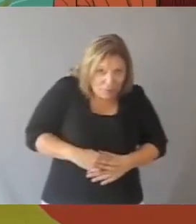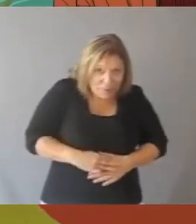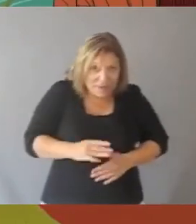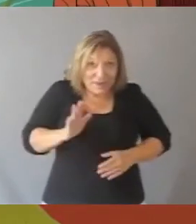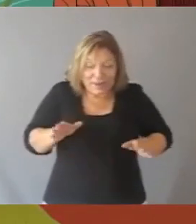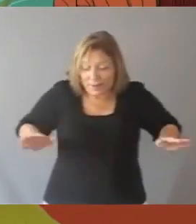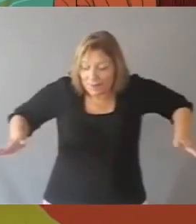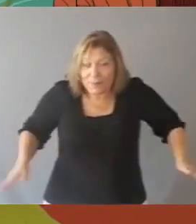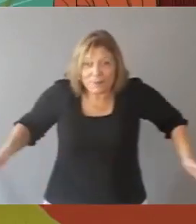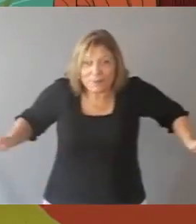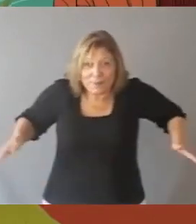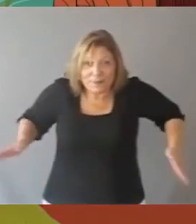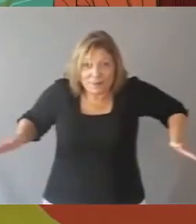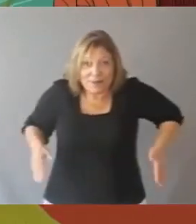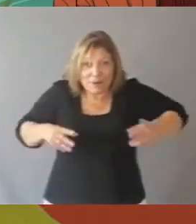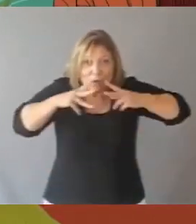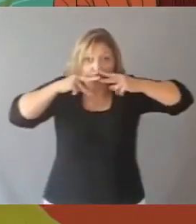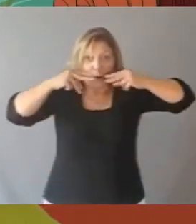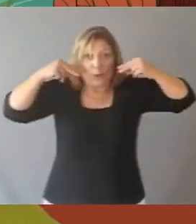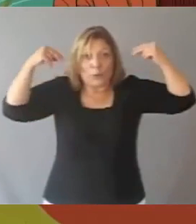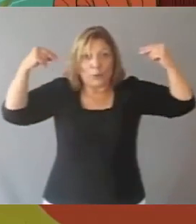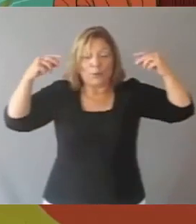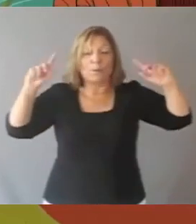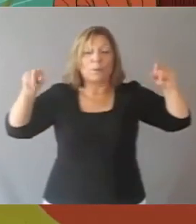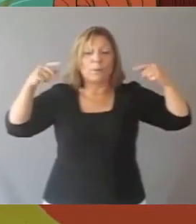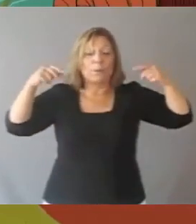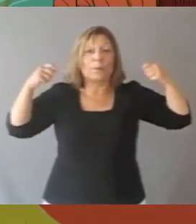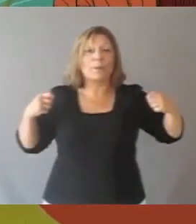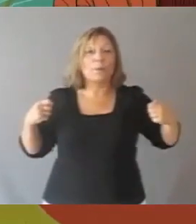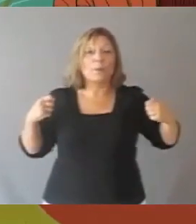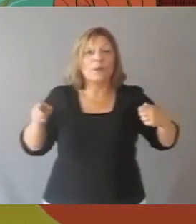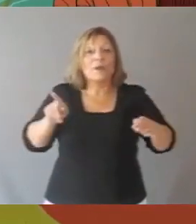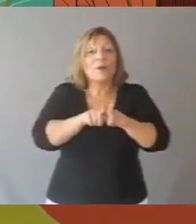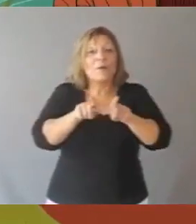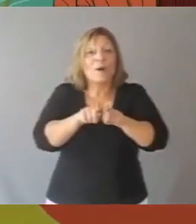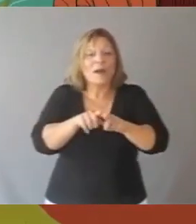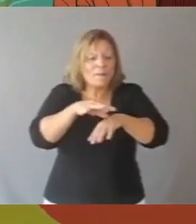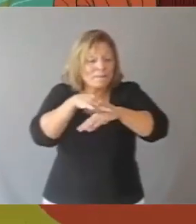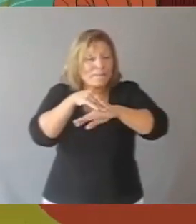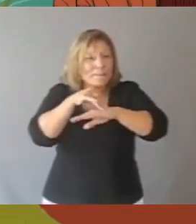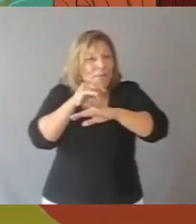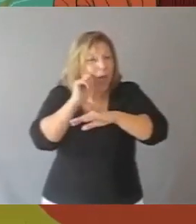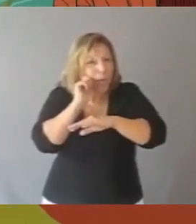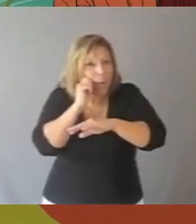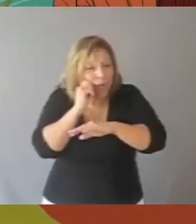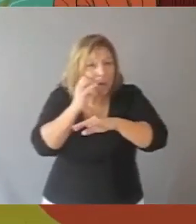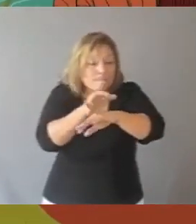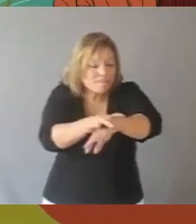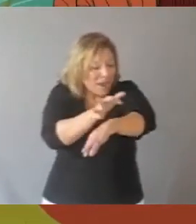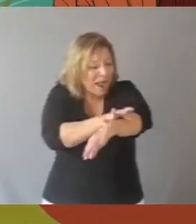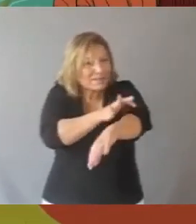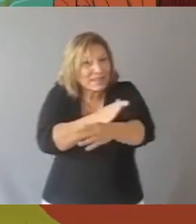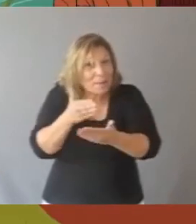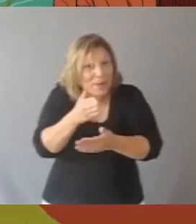por bajo las aletas y del extremo de sus grandes bigotes prendió los cordones de la espada. Como la piel del surubí es muy bonita y las manchas